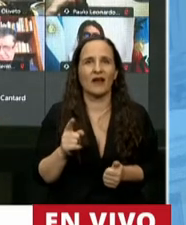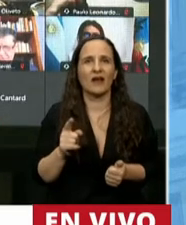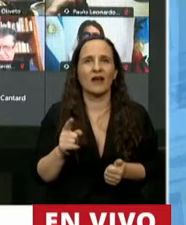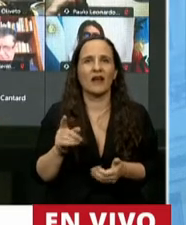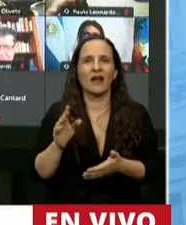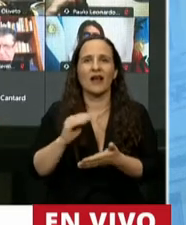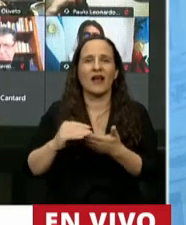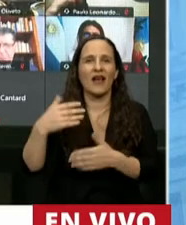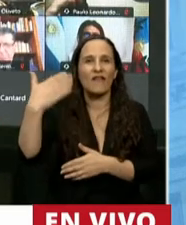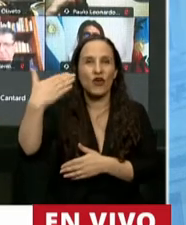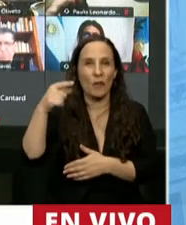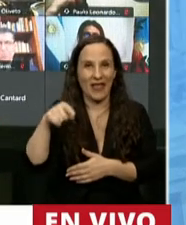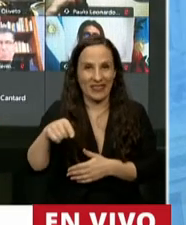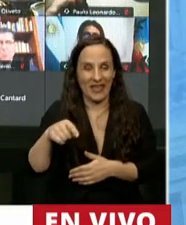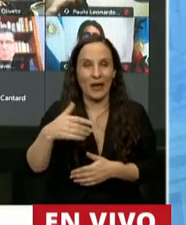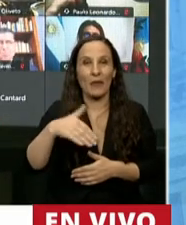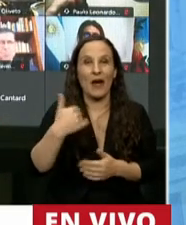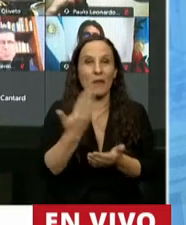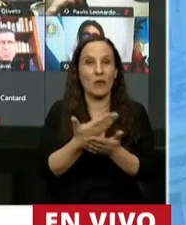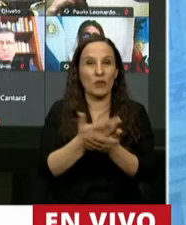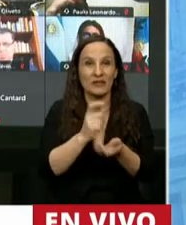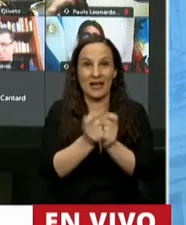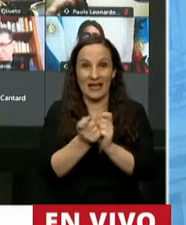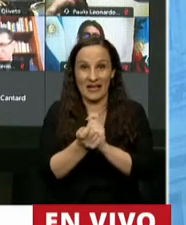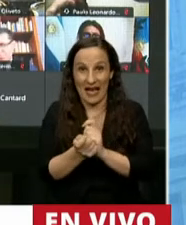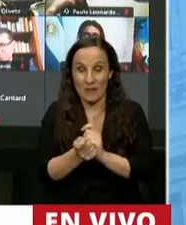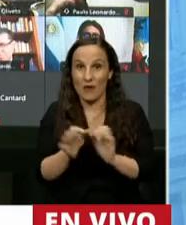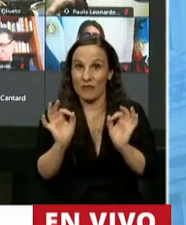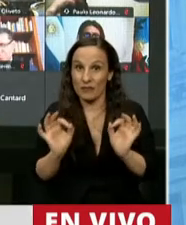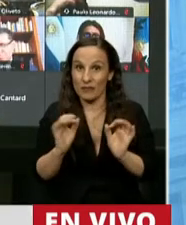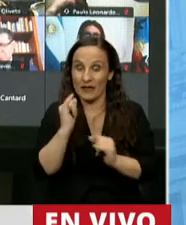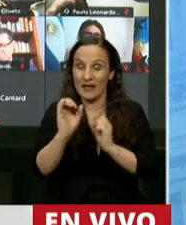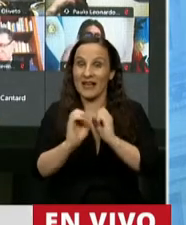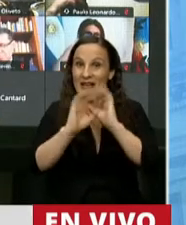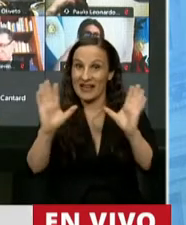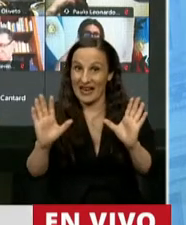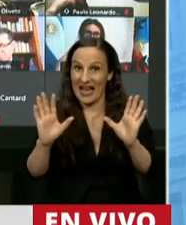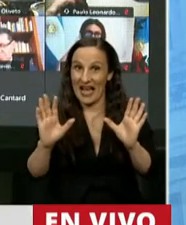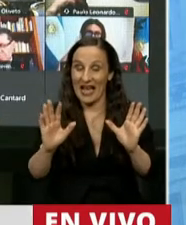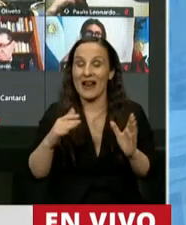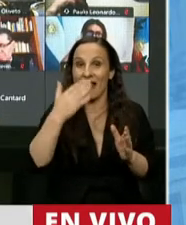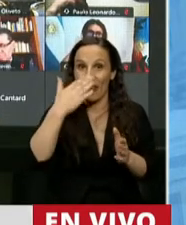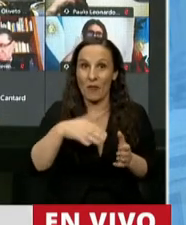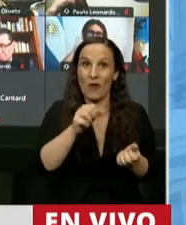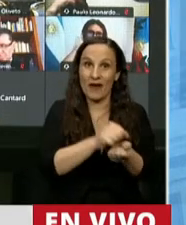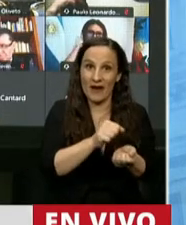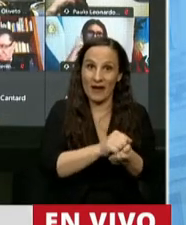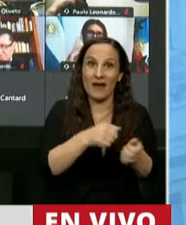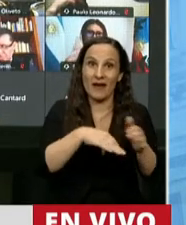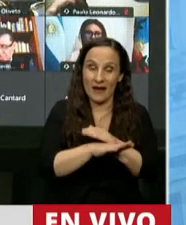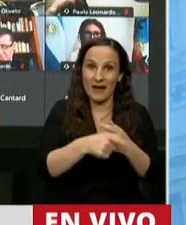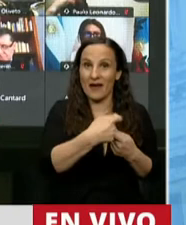informante. Él informará los cambios propuestos. Una vez que queden en claro, serán impresos por secretaría y se